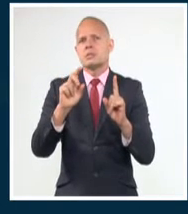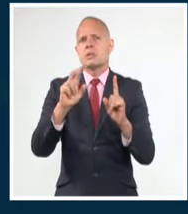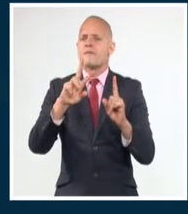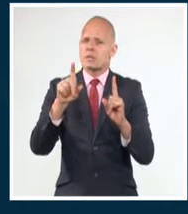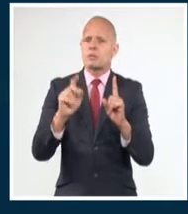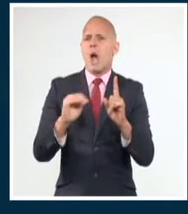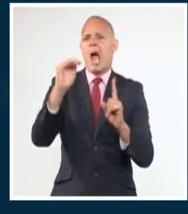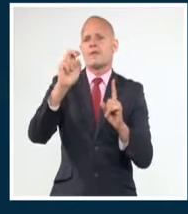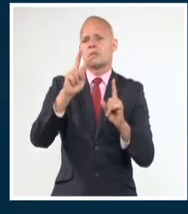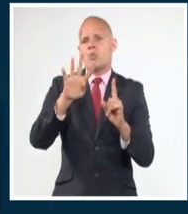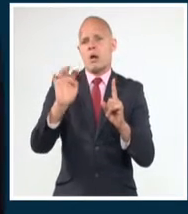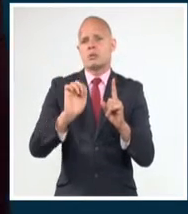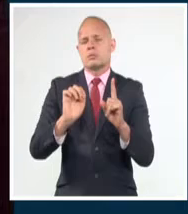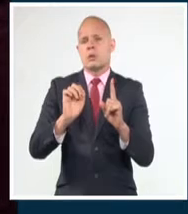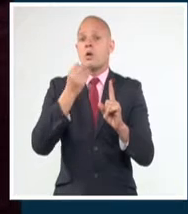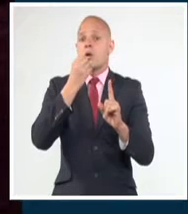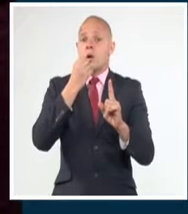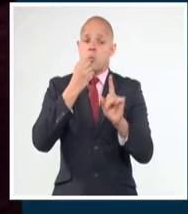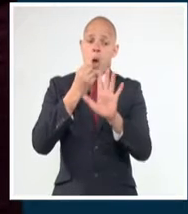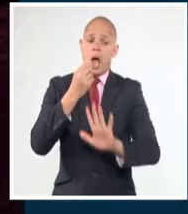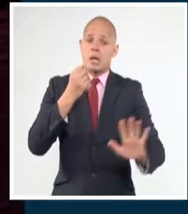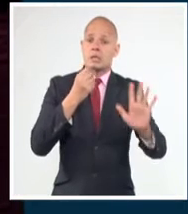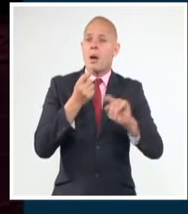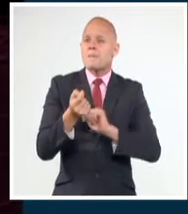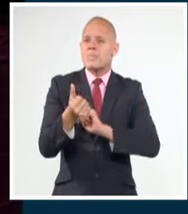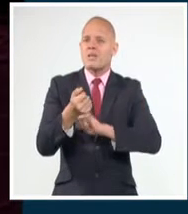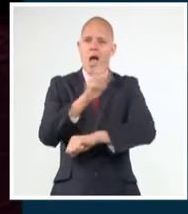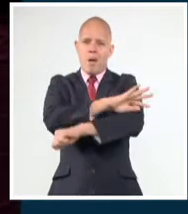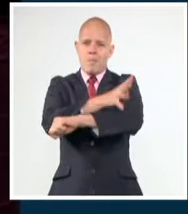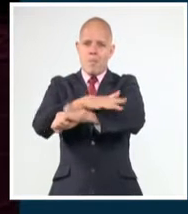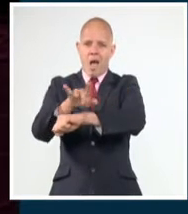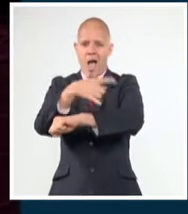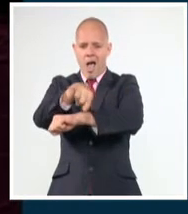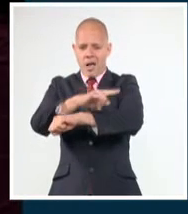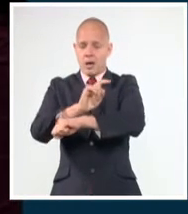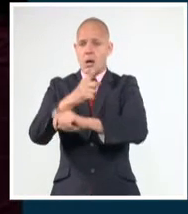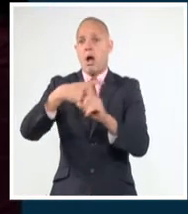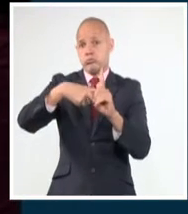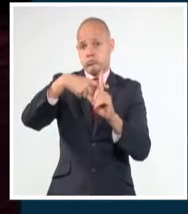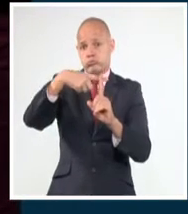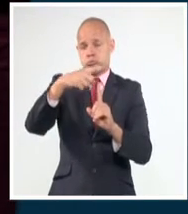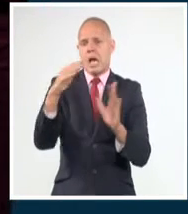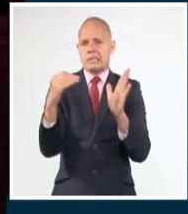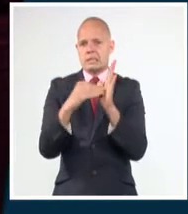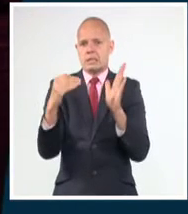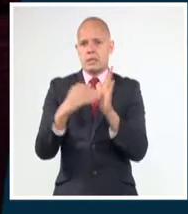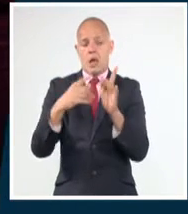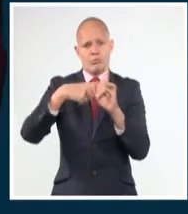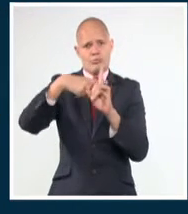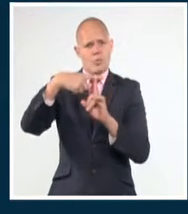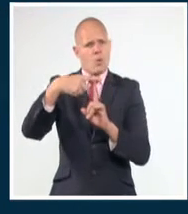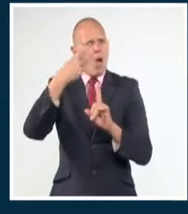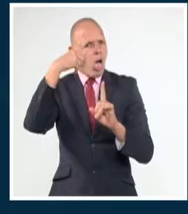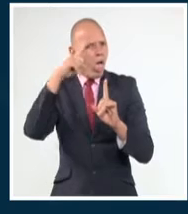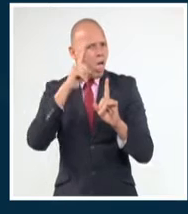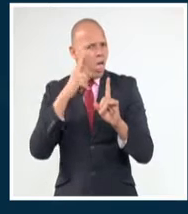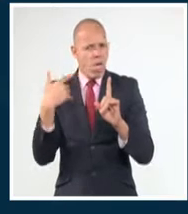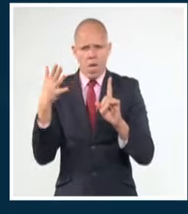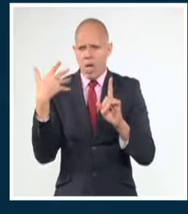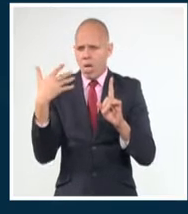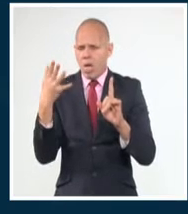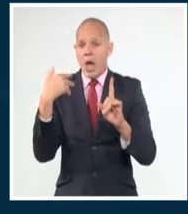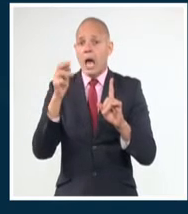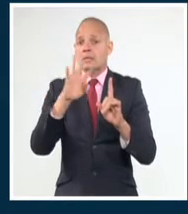grados Celsius. Pueden ser superiores en localidades costeras y las máximas por la tarde con mucho calor de 32 y hasta